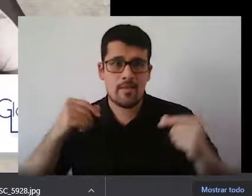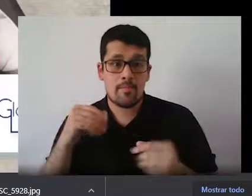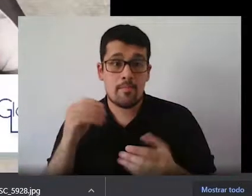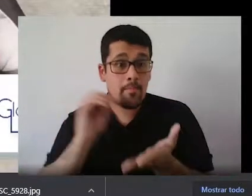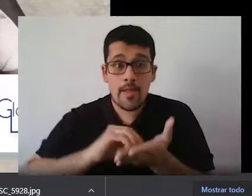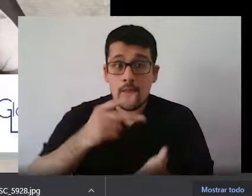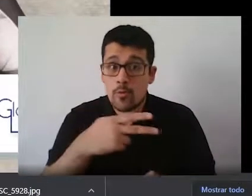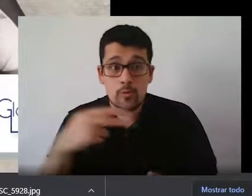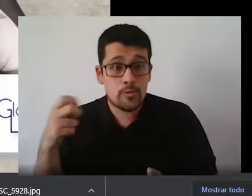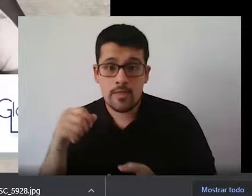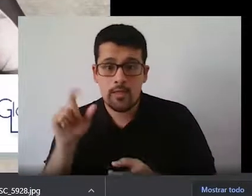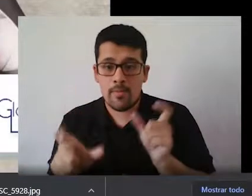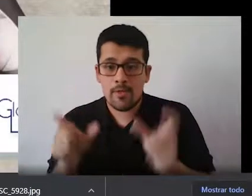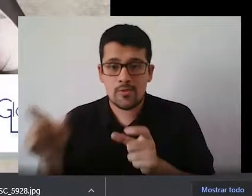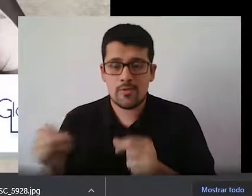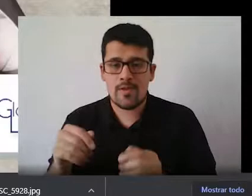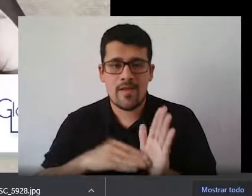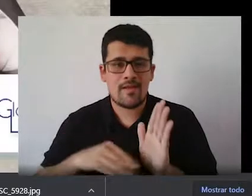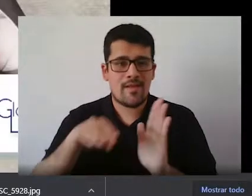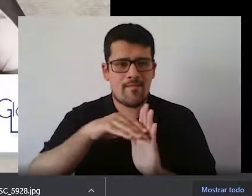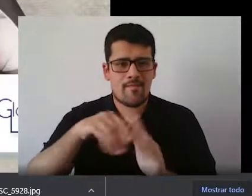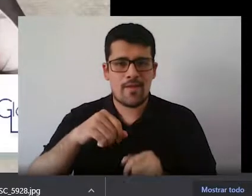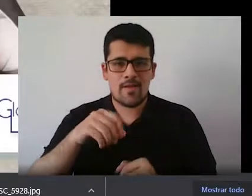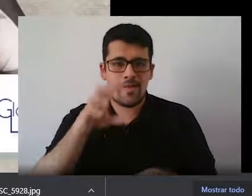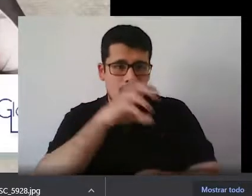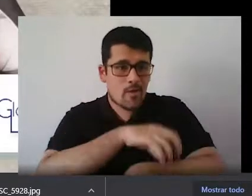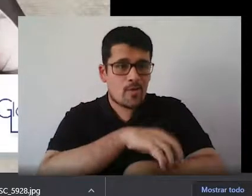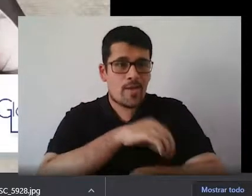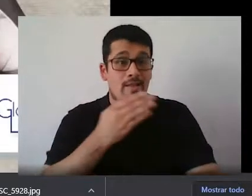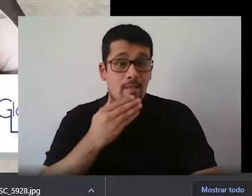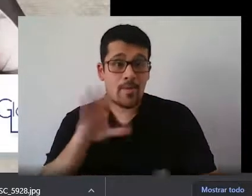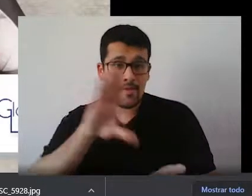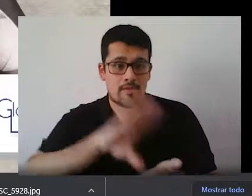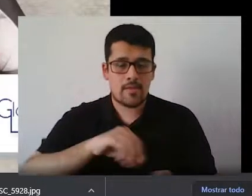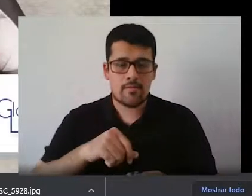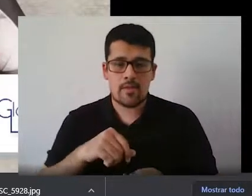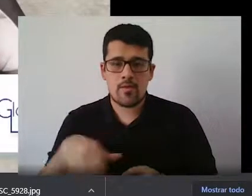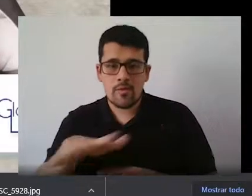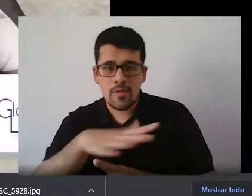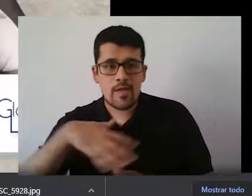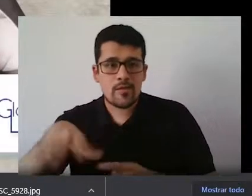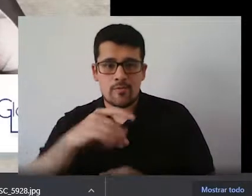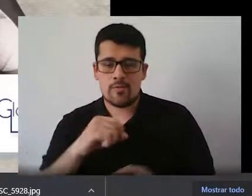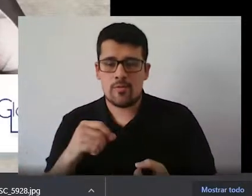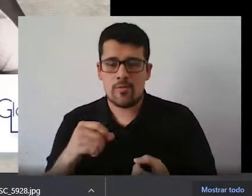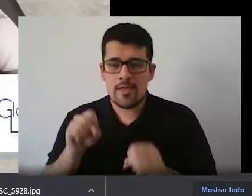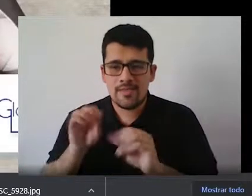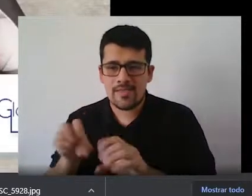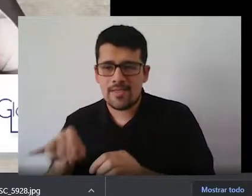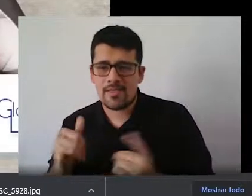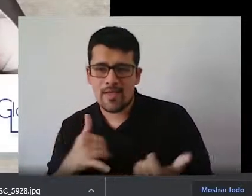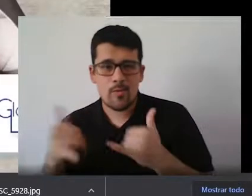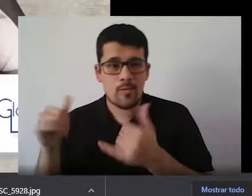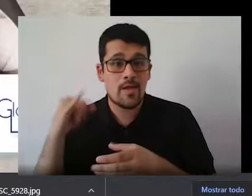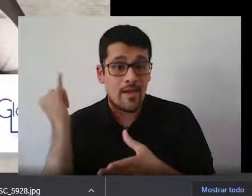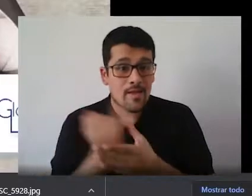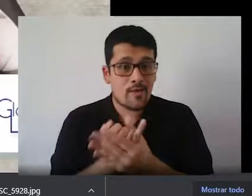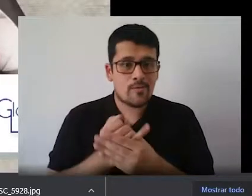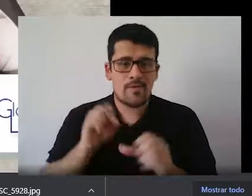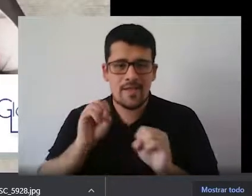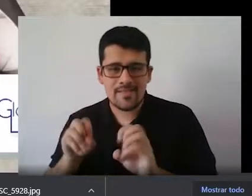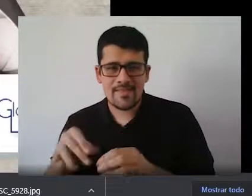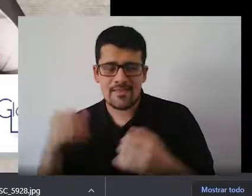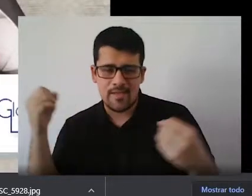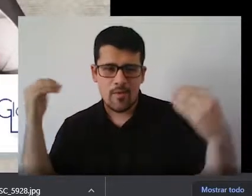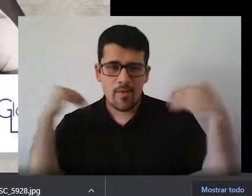más de 200 más 200 personas a nivel regional y nacional en ámbitos como la inclusión la enseñanza lúdica la